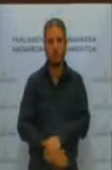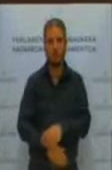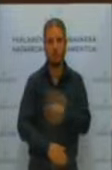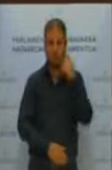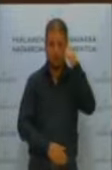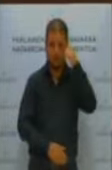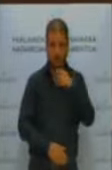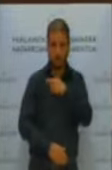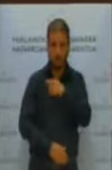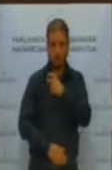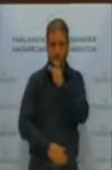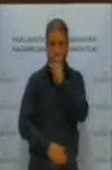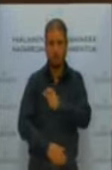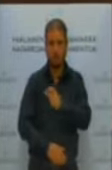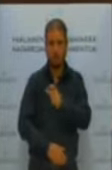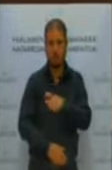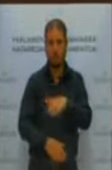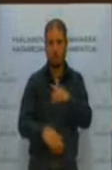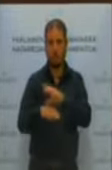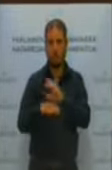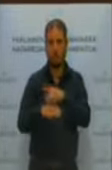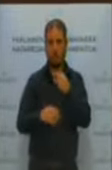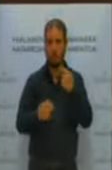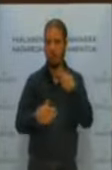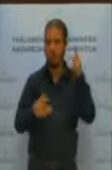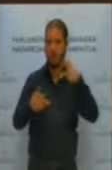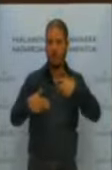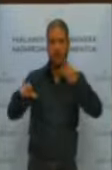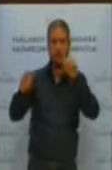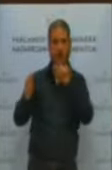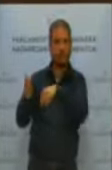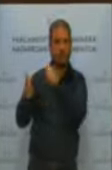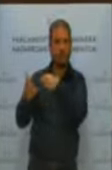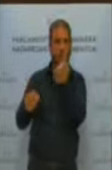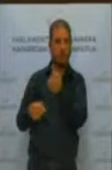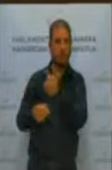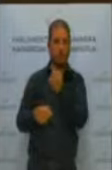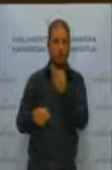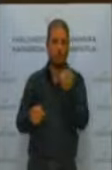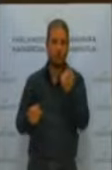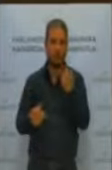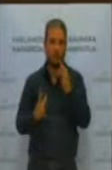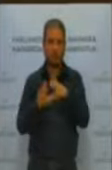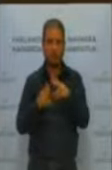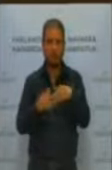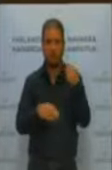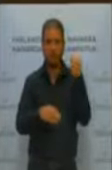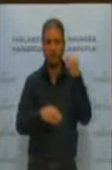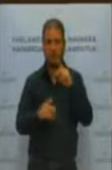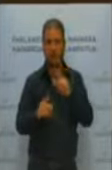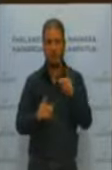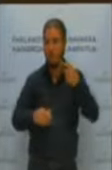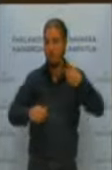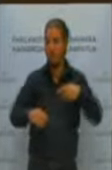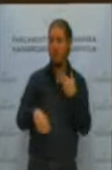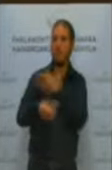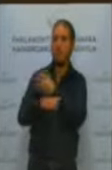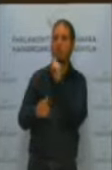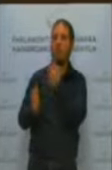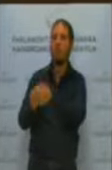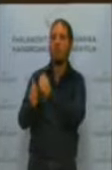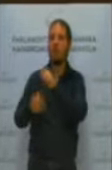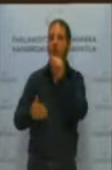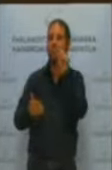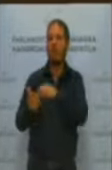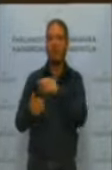que el consejero no va y firma a lo que quiere, eso es imposible en la administración foral. Usted dice, voy a firmar un préstamo, llámenle ustedes al